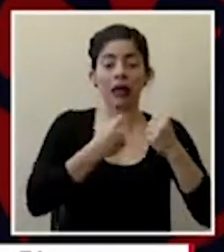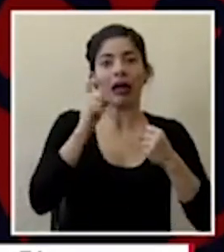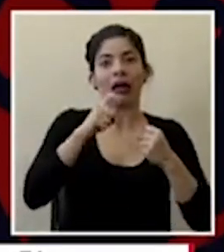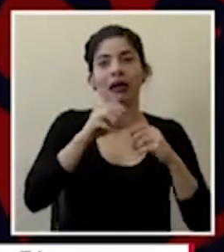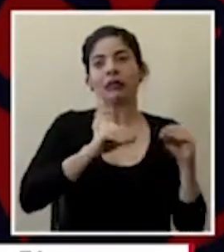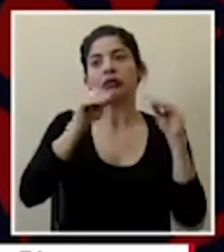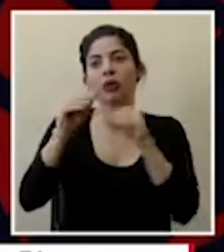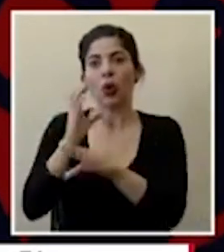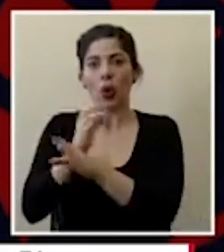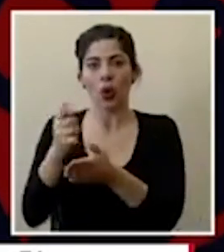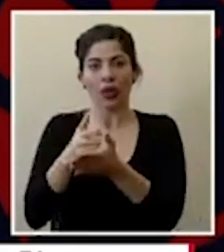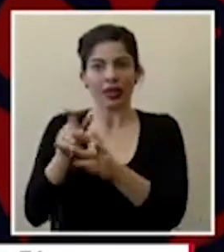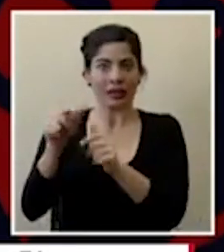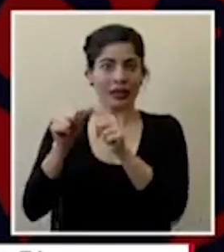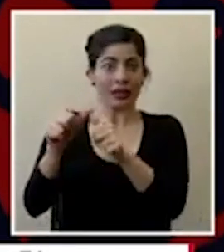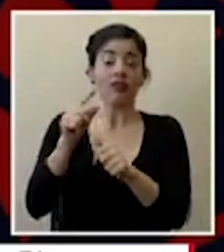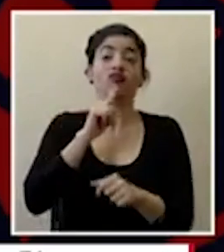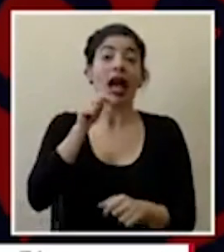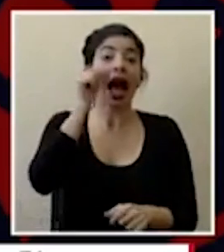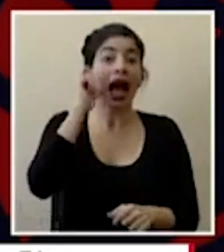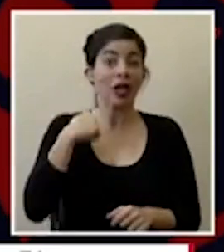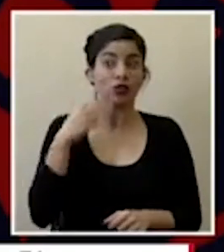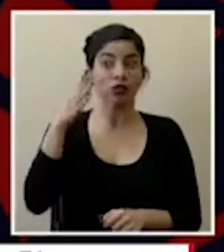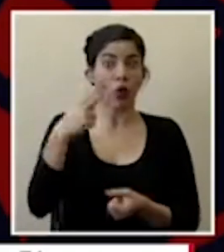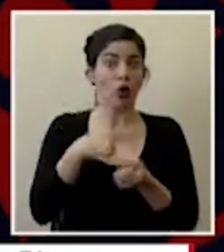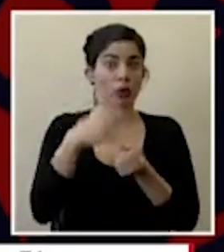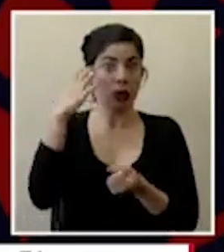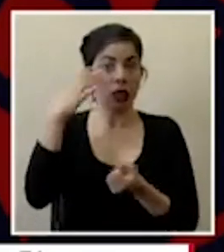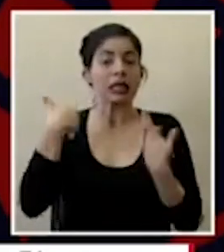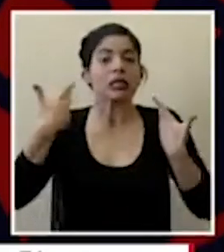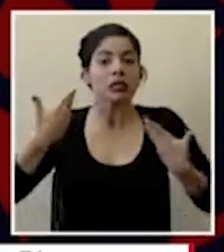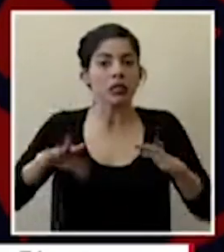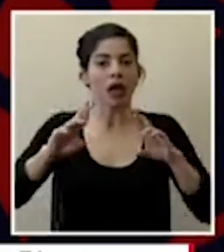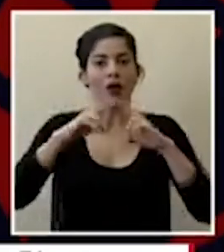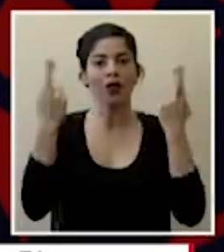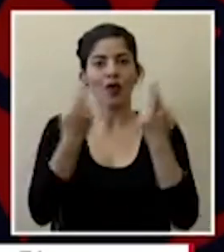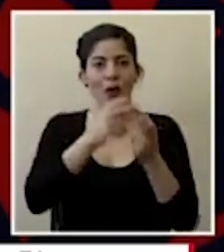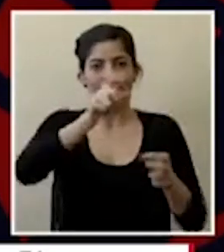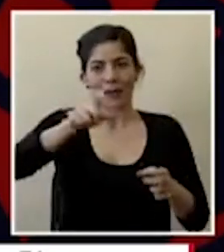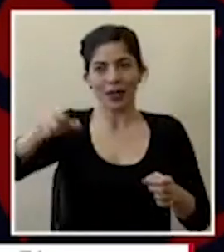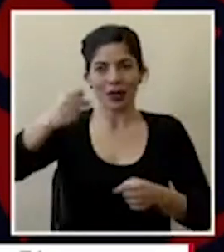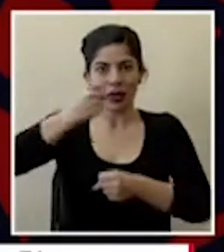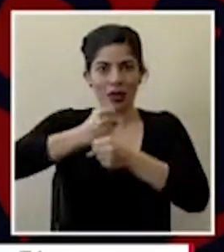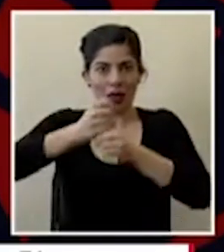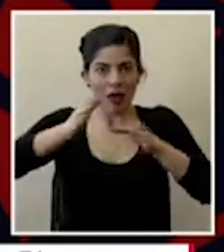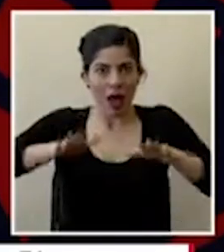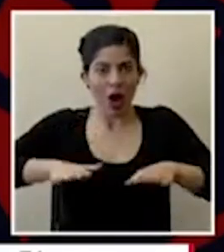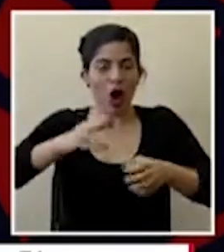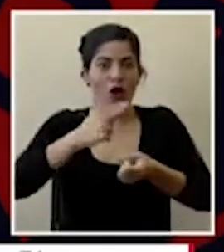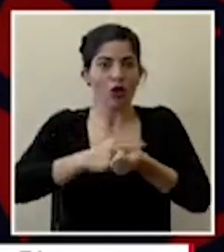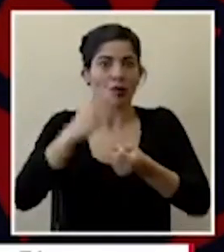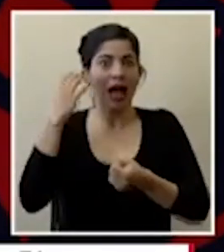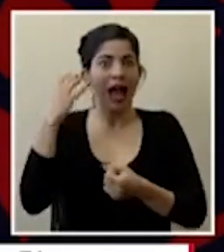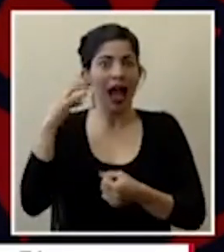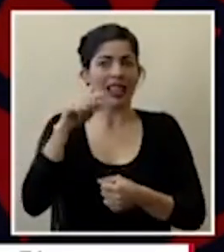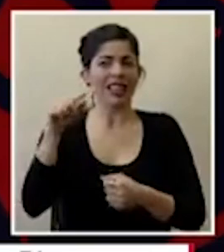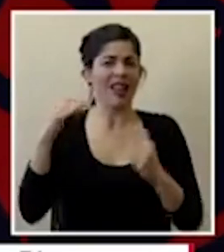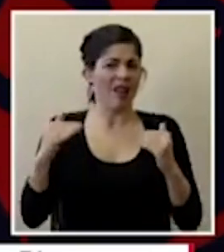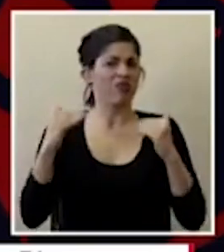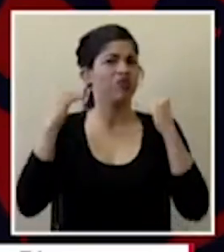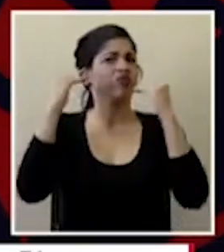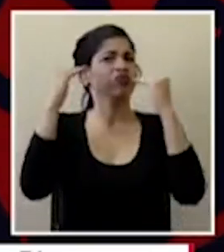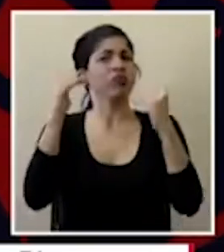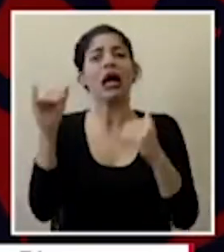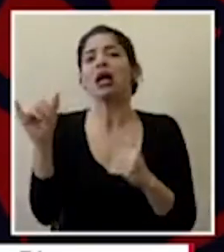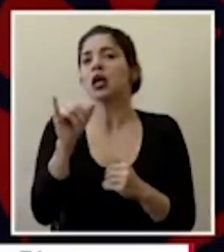cuidados intensivos de hecho yo fui ayer al hospital de cartago y me reuní con el personal del hospital de cartago es un personal de altísimo nivel igual que